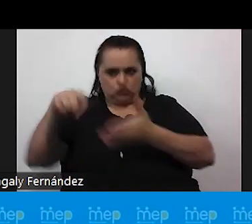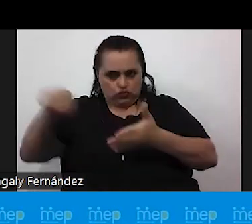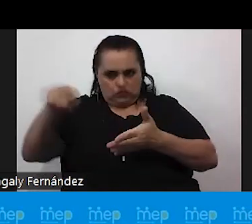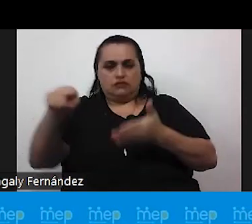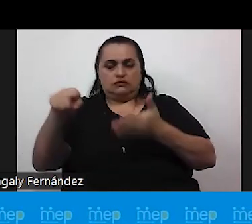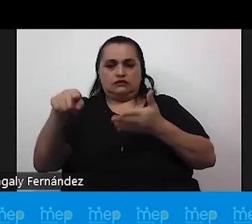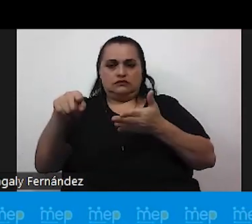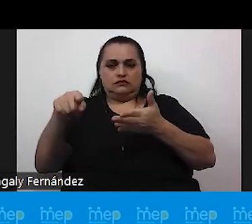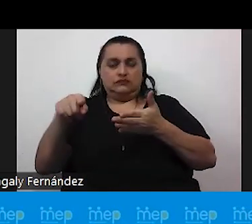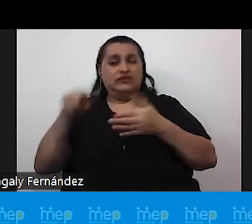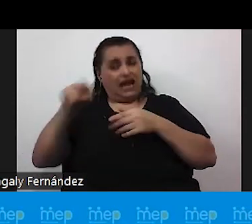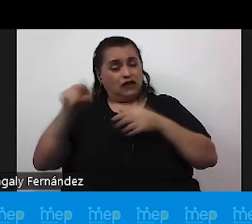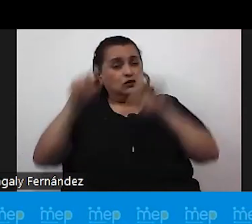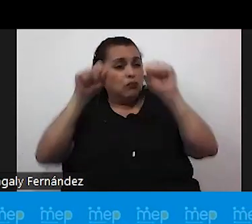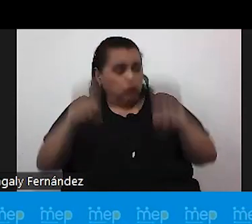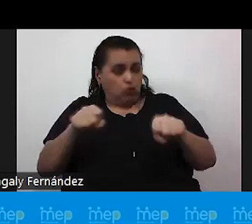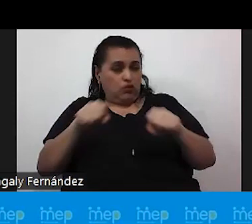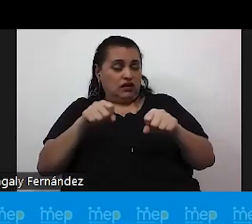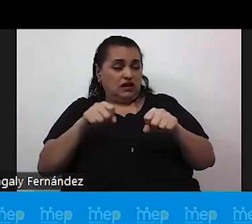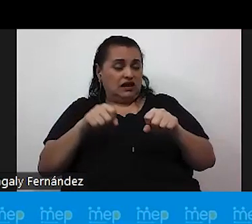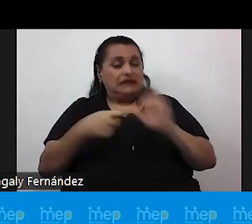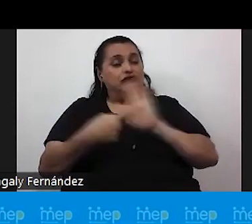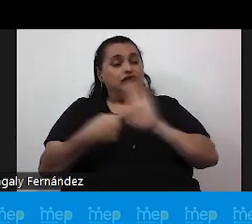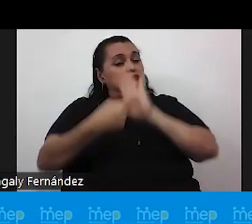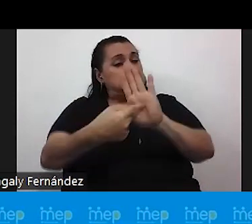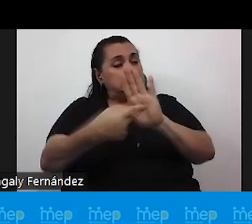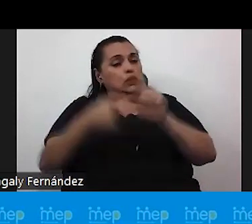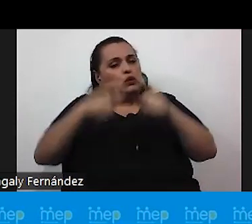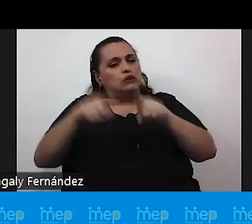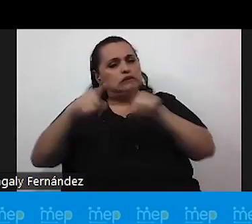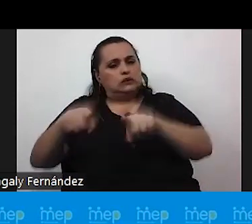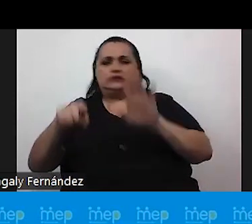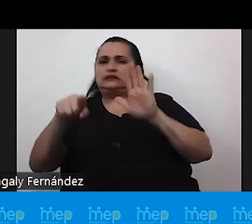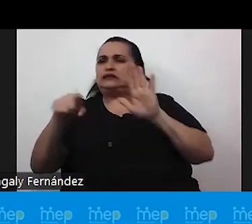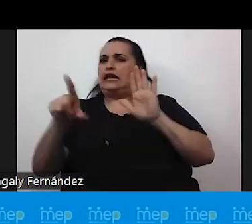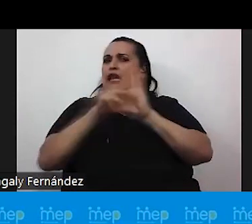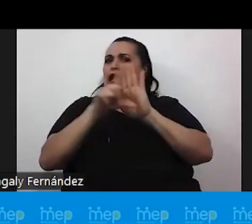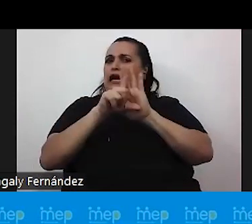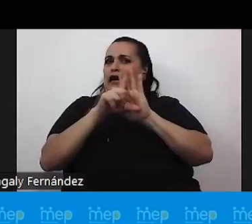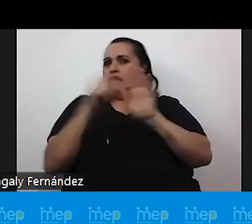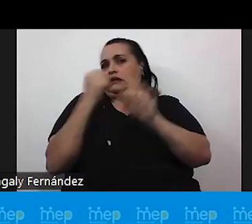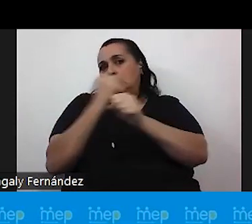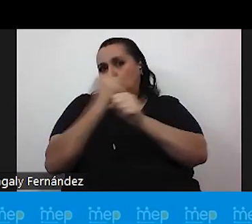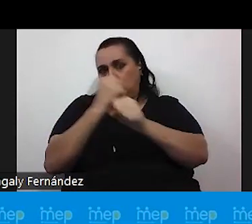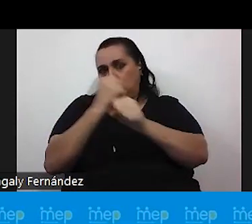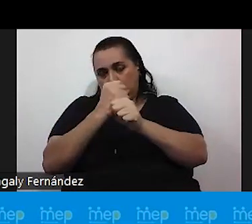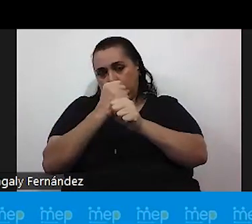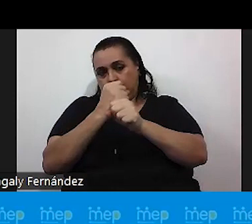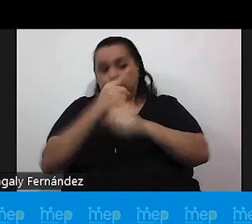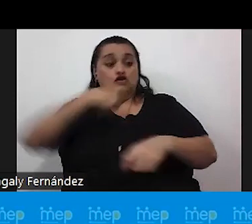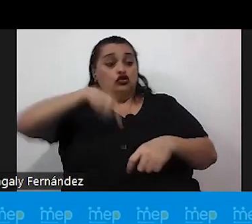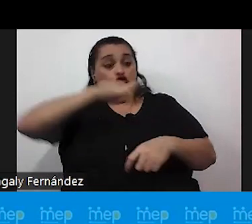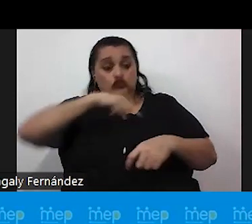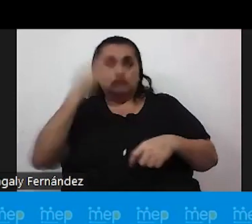esto nos podría representar una consecuencia legal y laboral nosotros somos